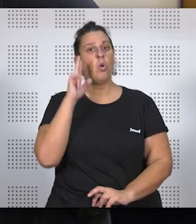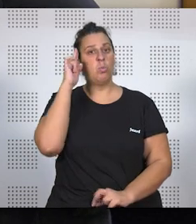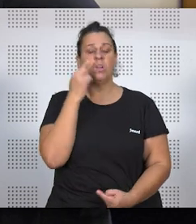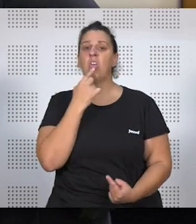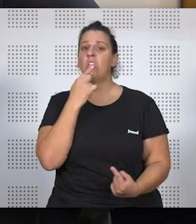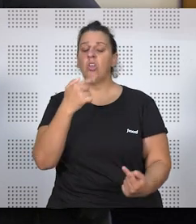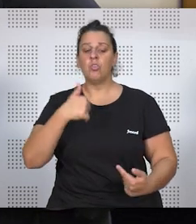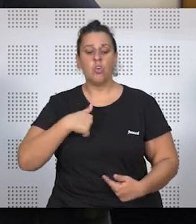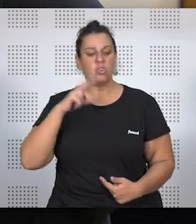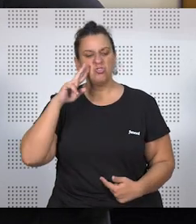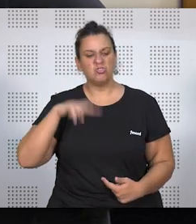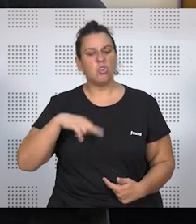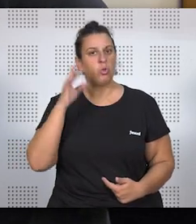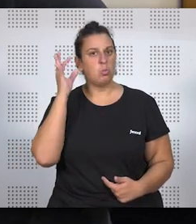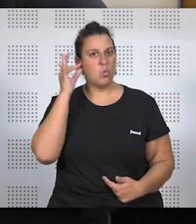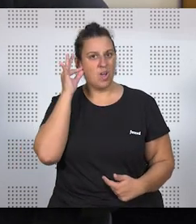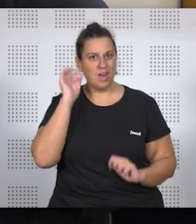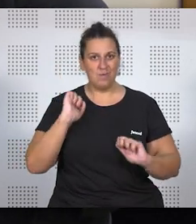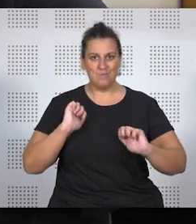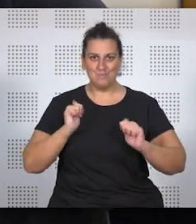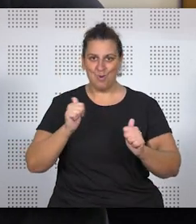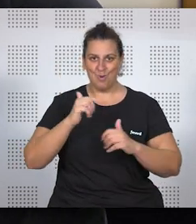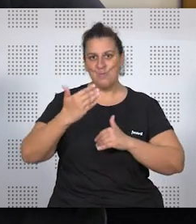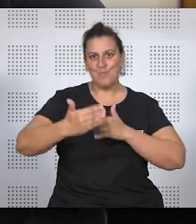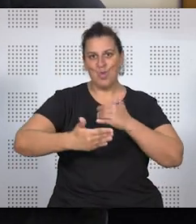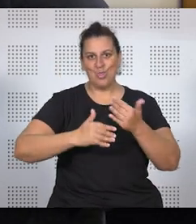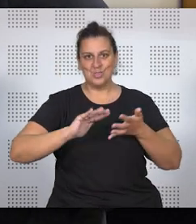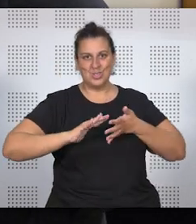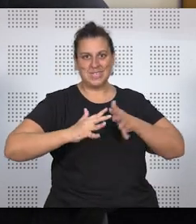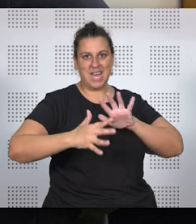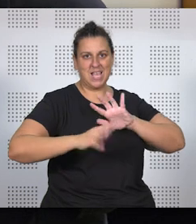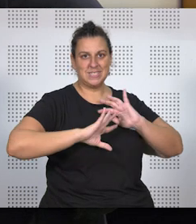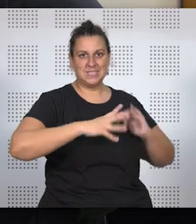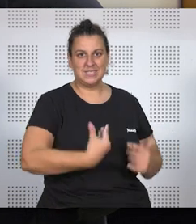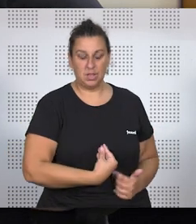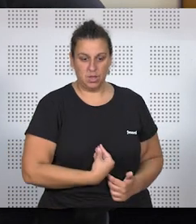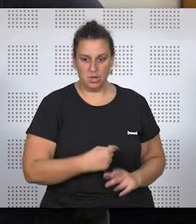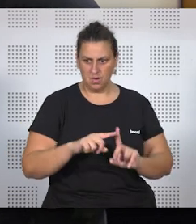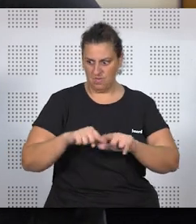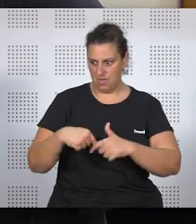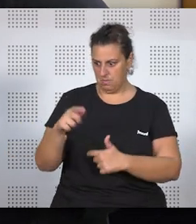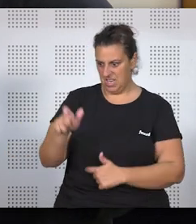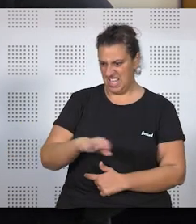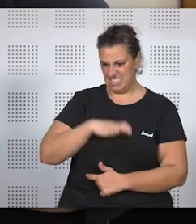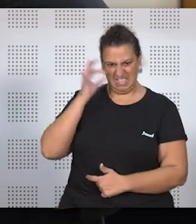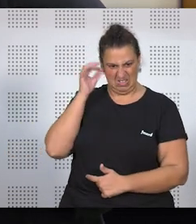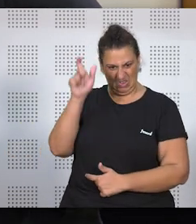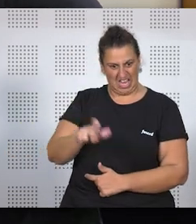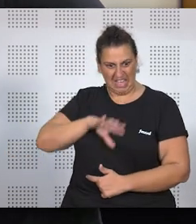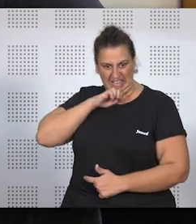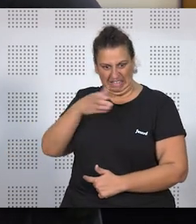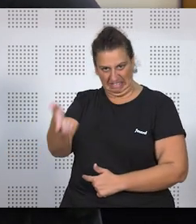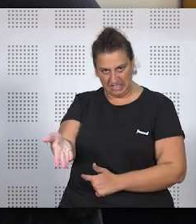digo que yo en realidad soy una mujer, y empieza su proceso de cambio, ¿no?, y claro, de pronto la familia dice, este señor, señora, ¿quién es?, ¿no?